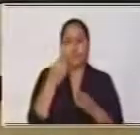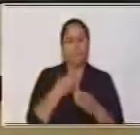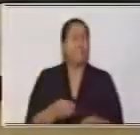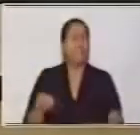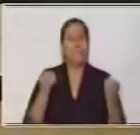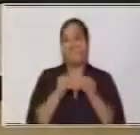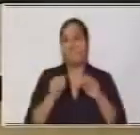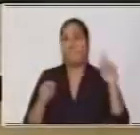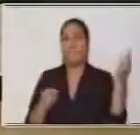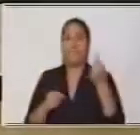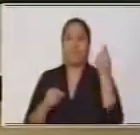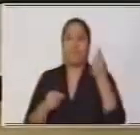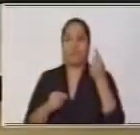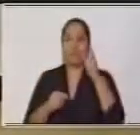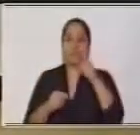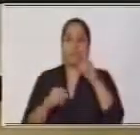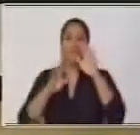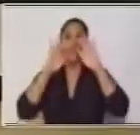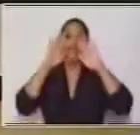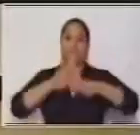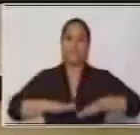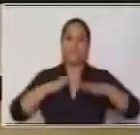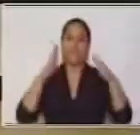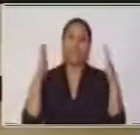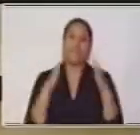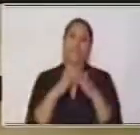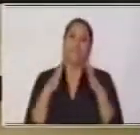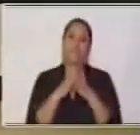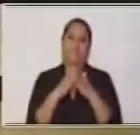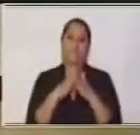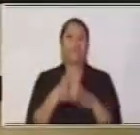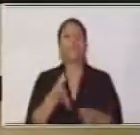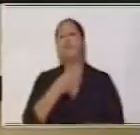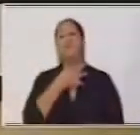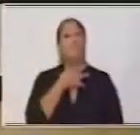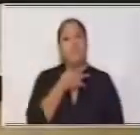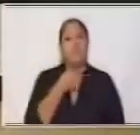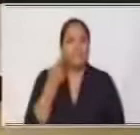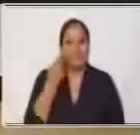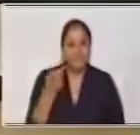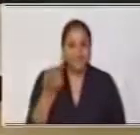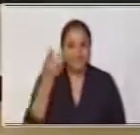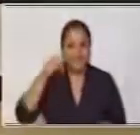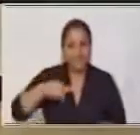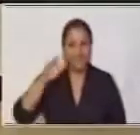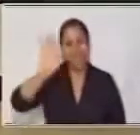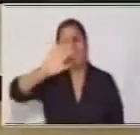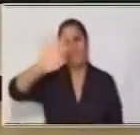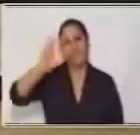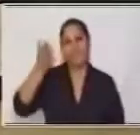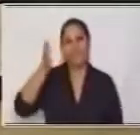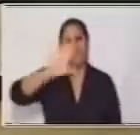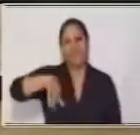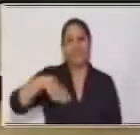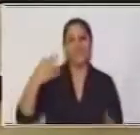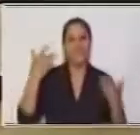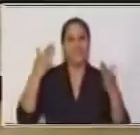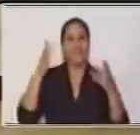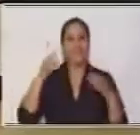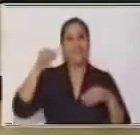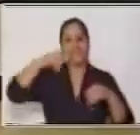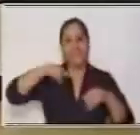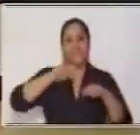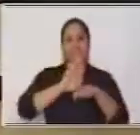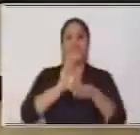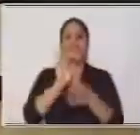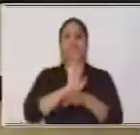importante es quedarte en casa. Me da mucho gusto estar contigo, hasta la próxima, te esperamos en tu programa